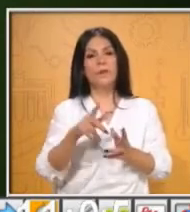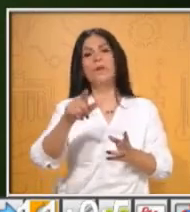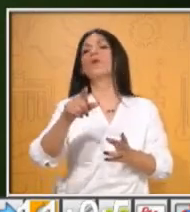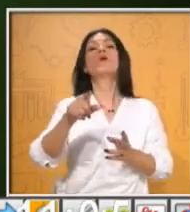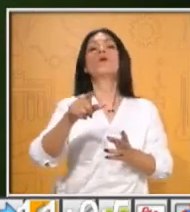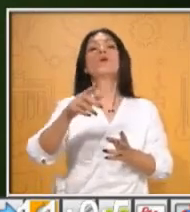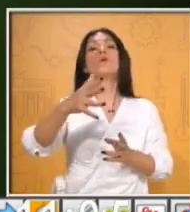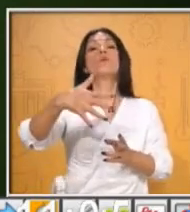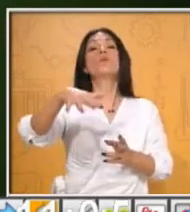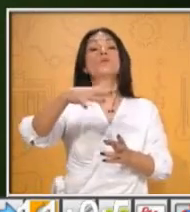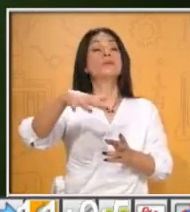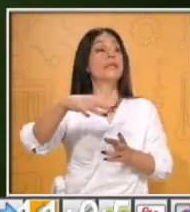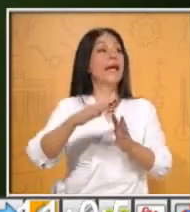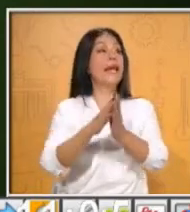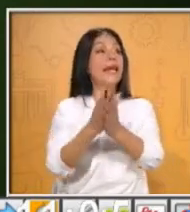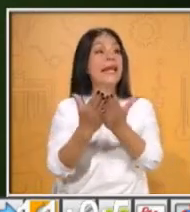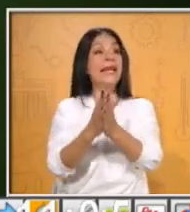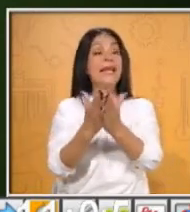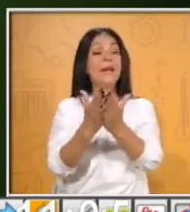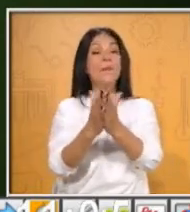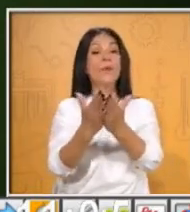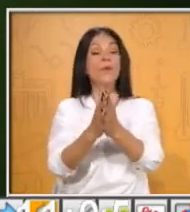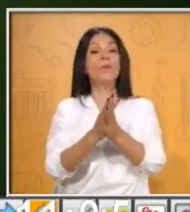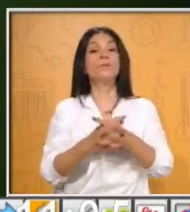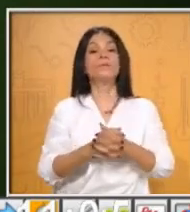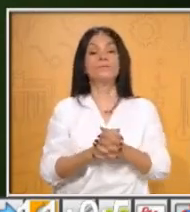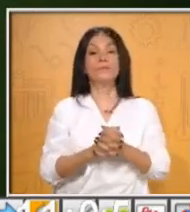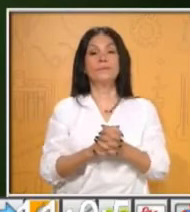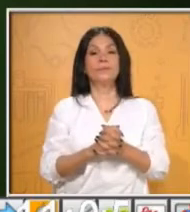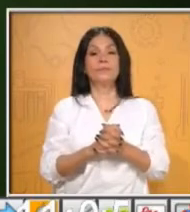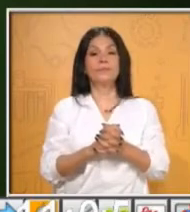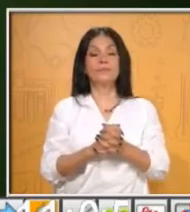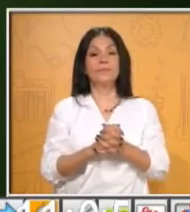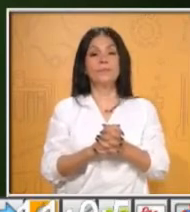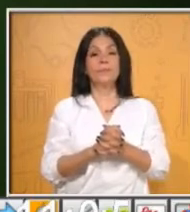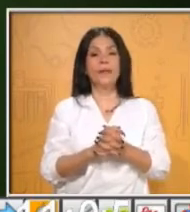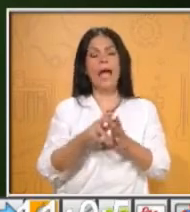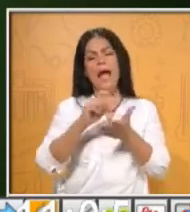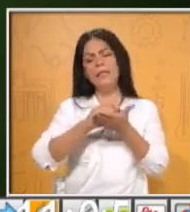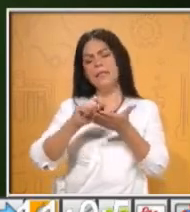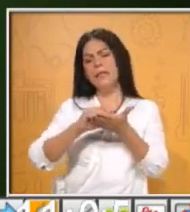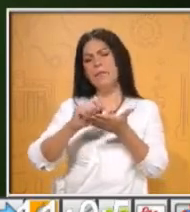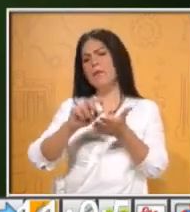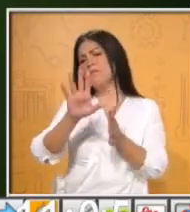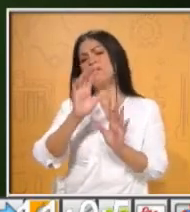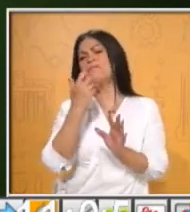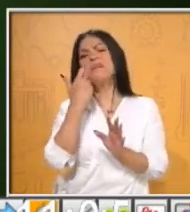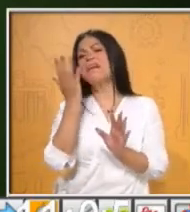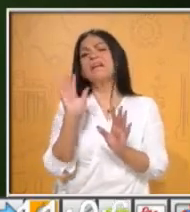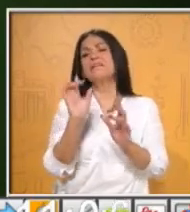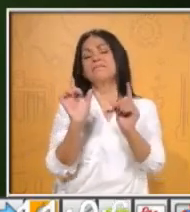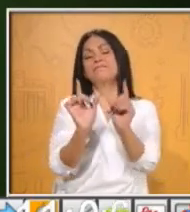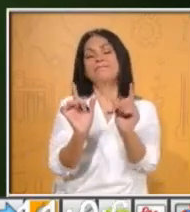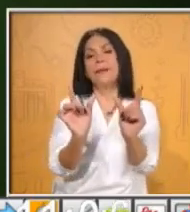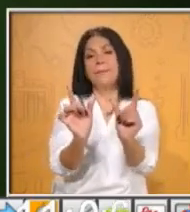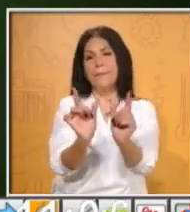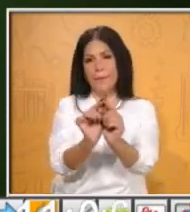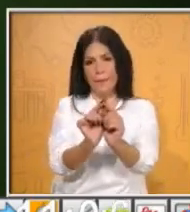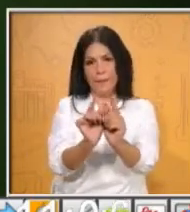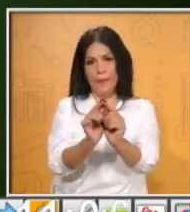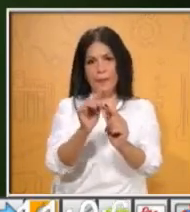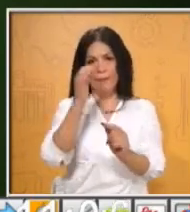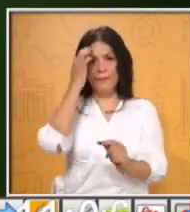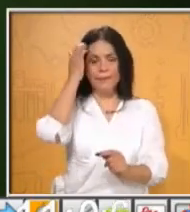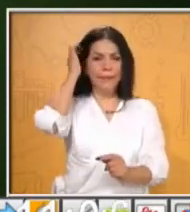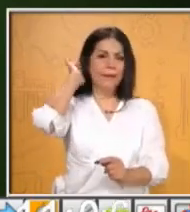libreta, algo para que puedas ir tomando notas, para que tomes apuntes. Recuerda que aunque no es una actividad específica es importante